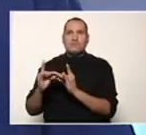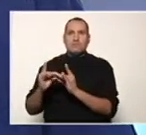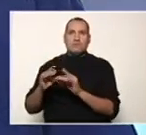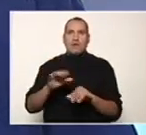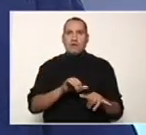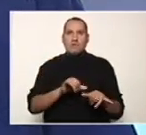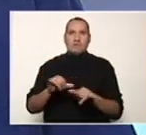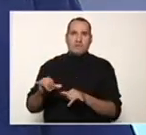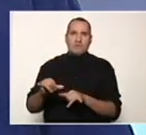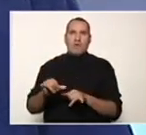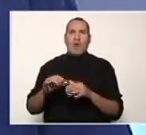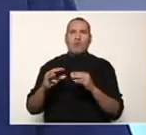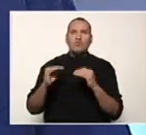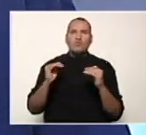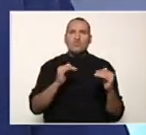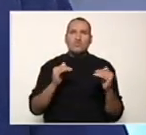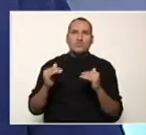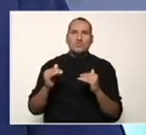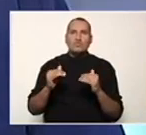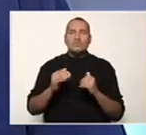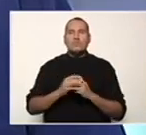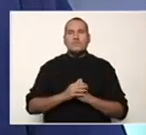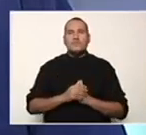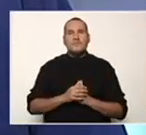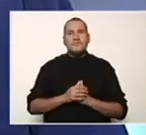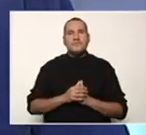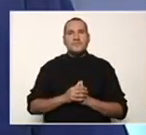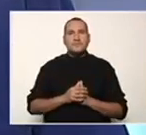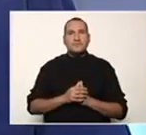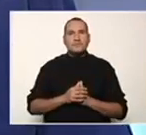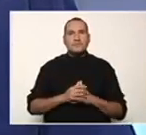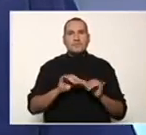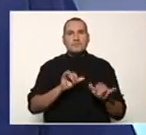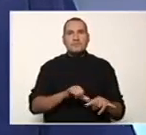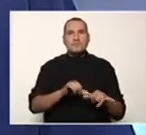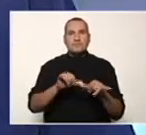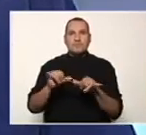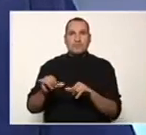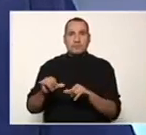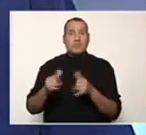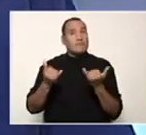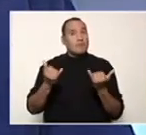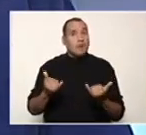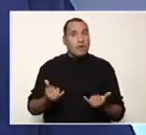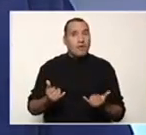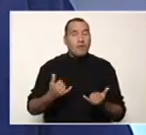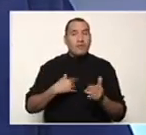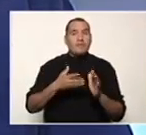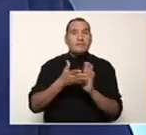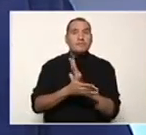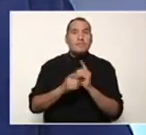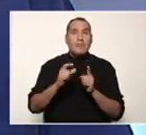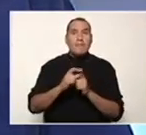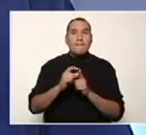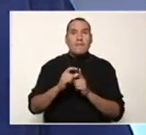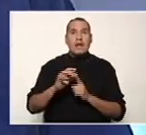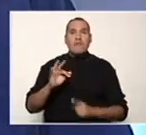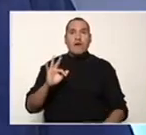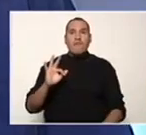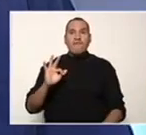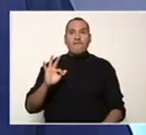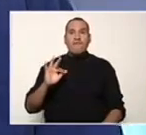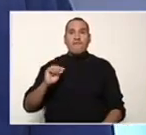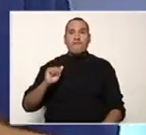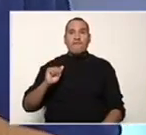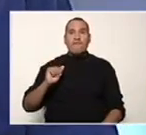lo que es común. Ahora vamos a ver el concepto de factorización.